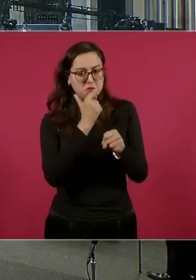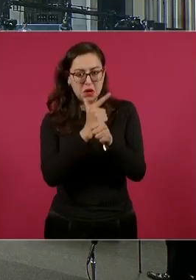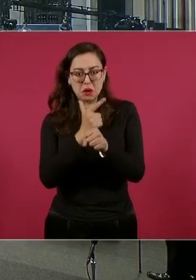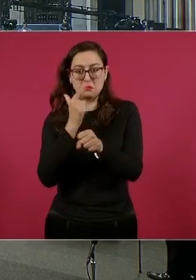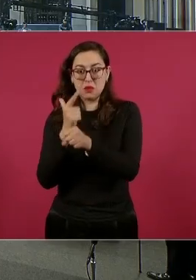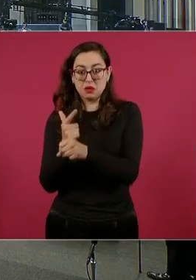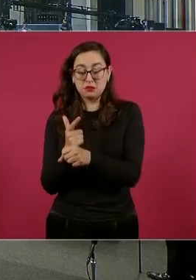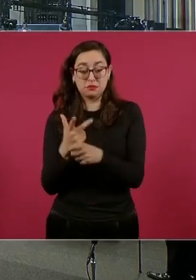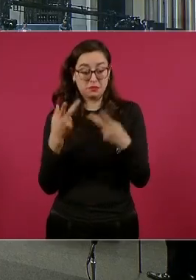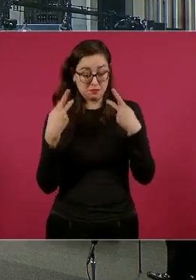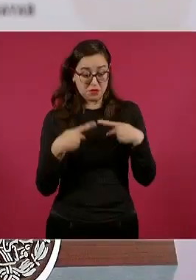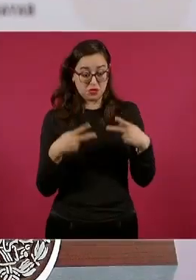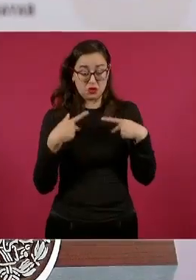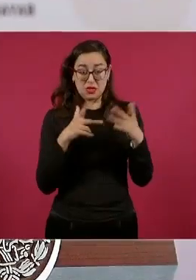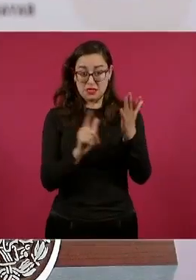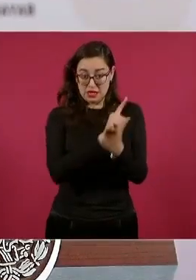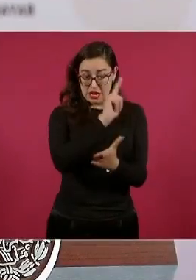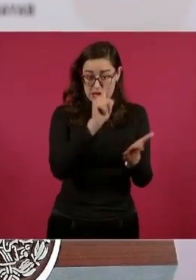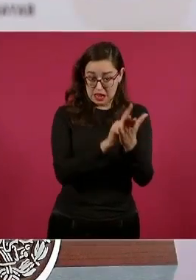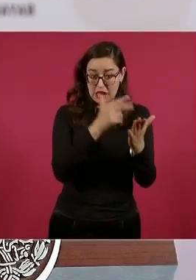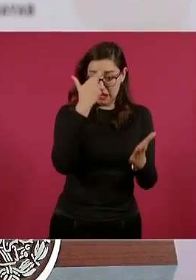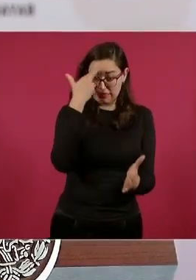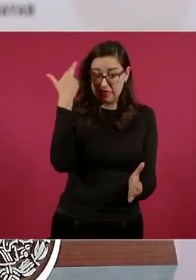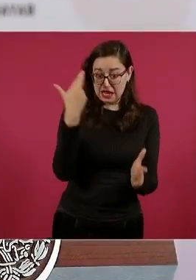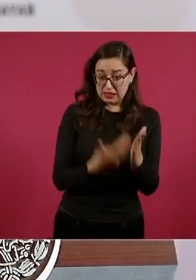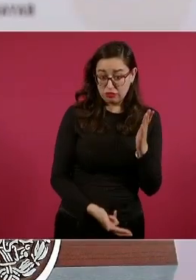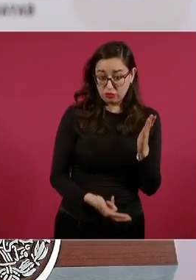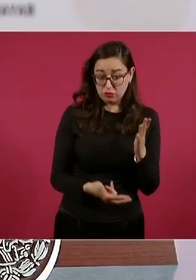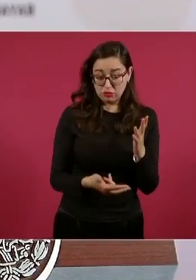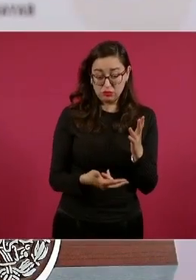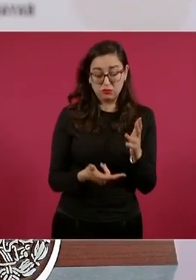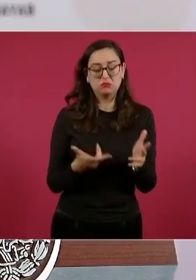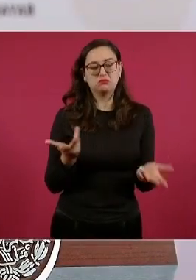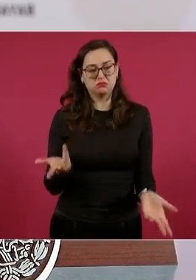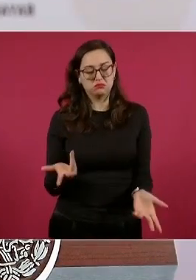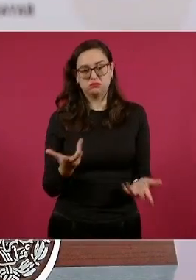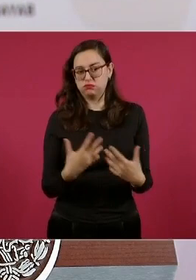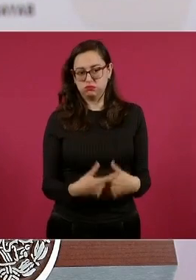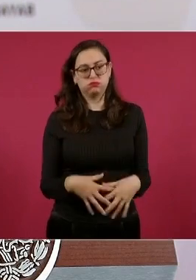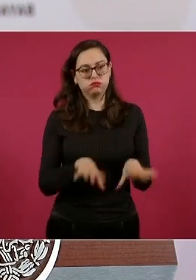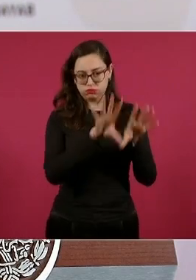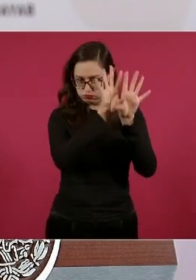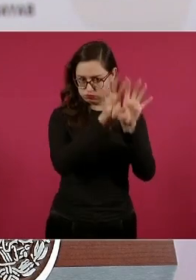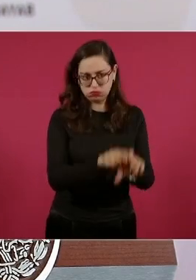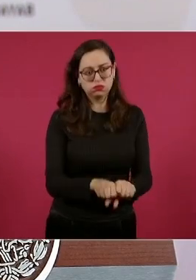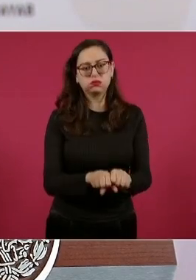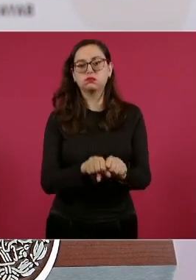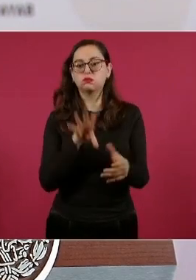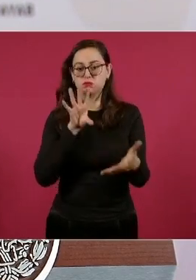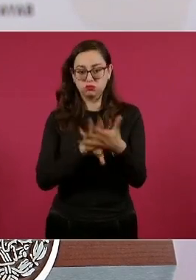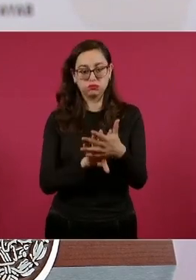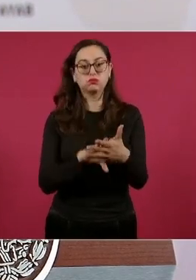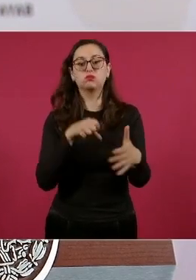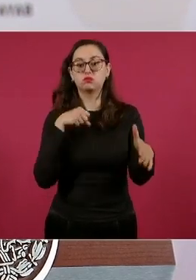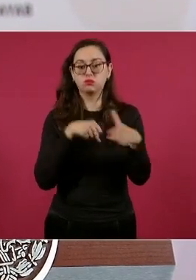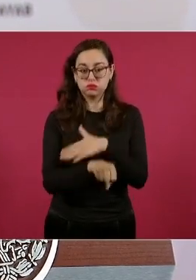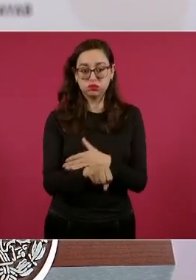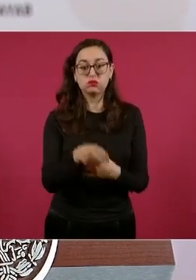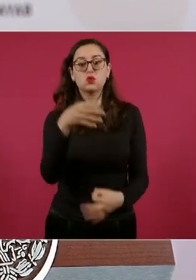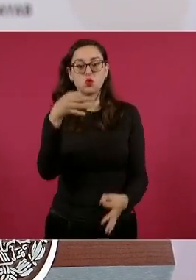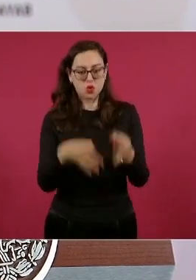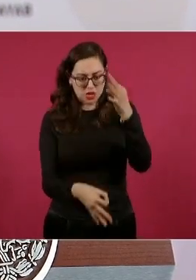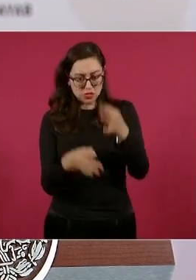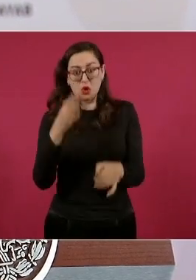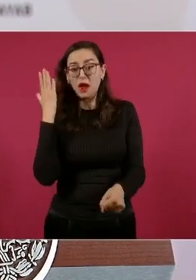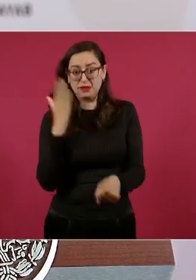cómo los que cometen delitos son detenidos y enjuiciados,